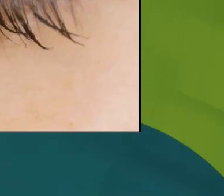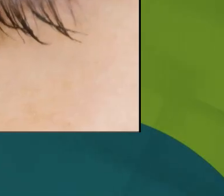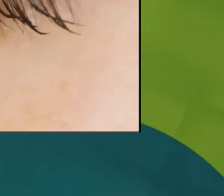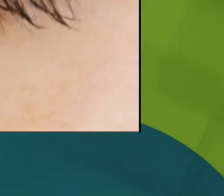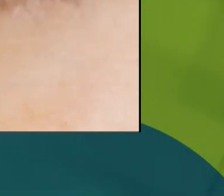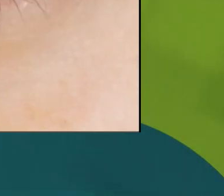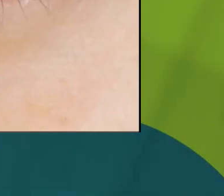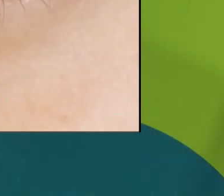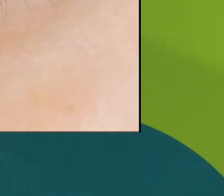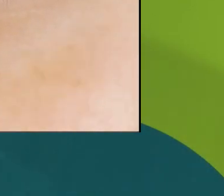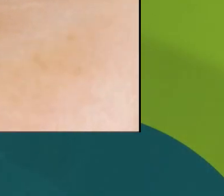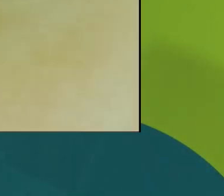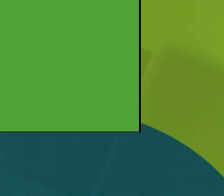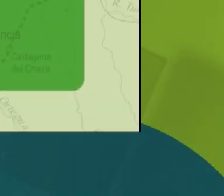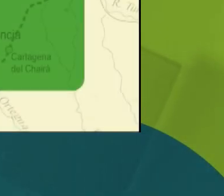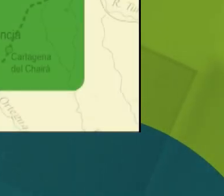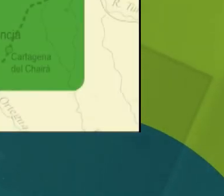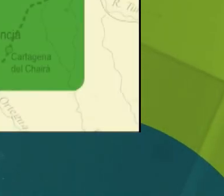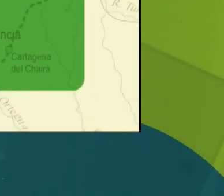Gracias. Gracias.